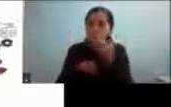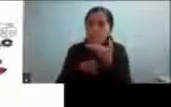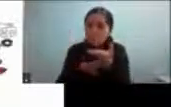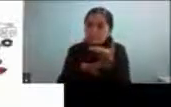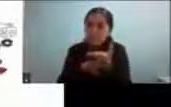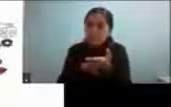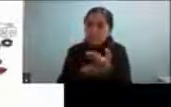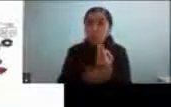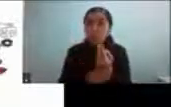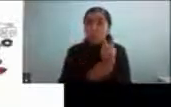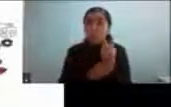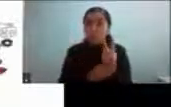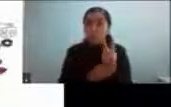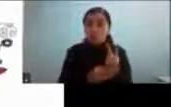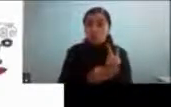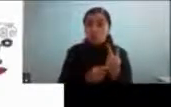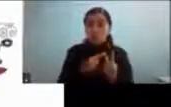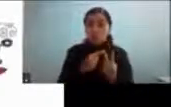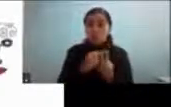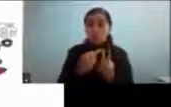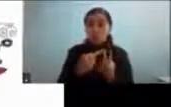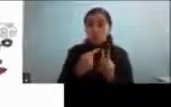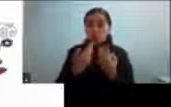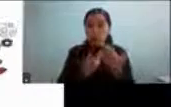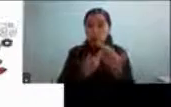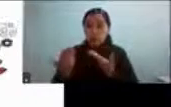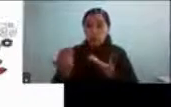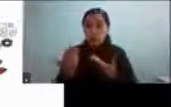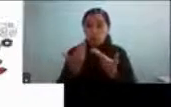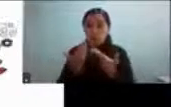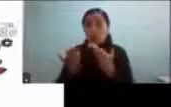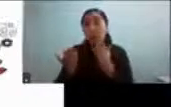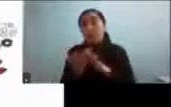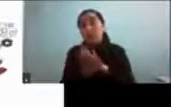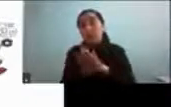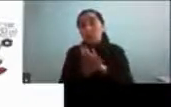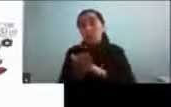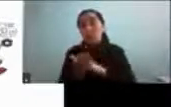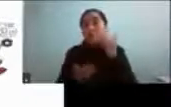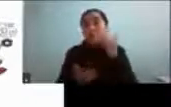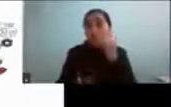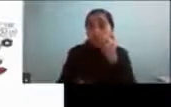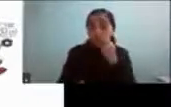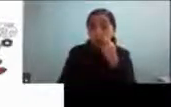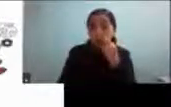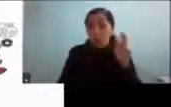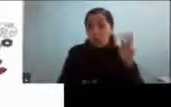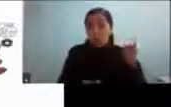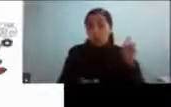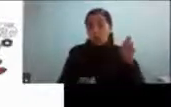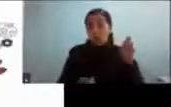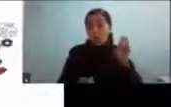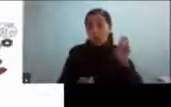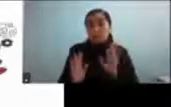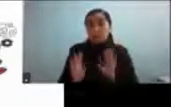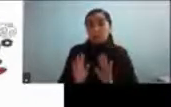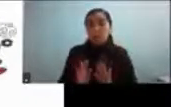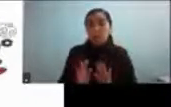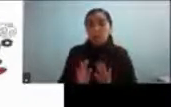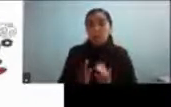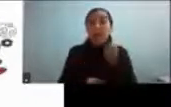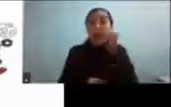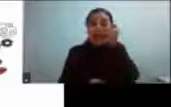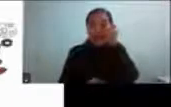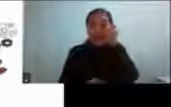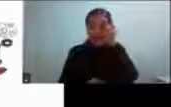dos los dos agentes que se están comunicando en este caso podría ser un niño y su madre o su padre comprendan la misma